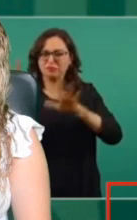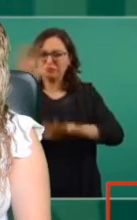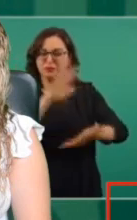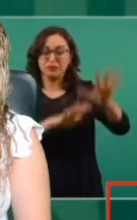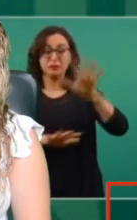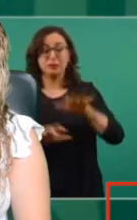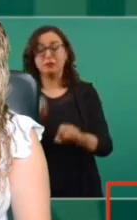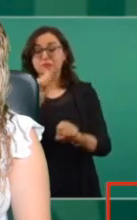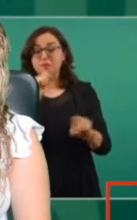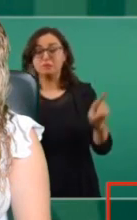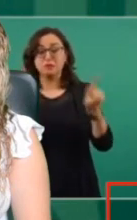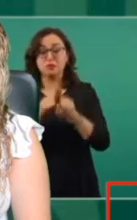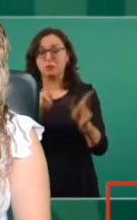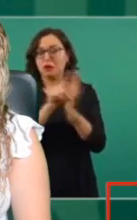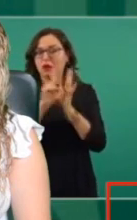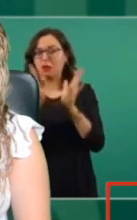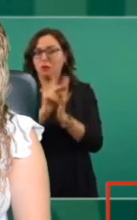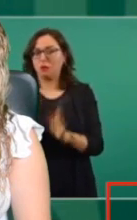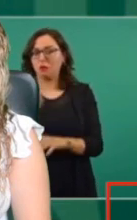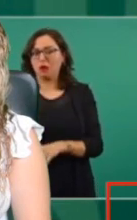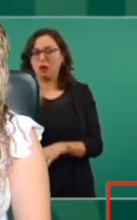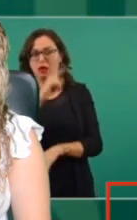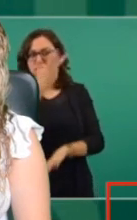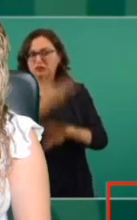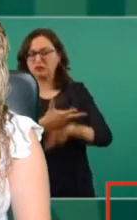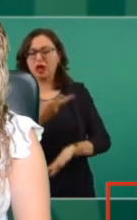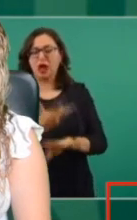Journal ayer,